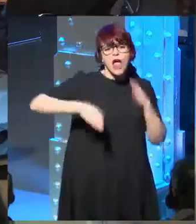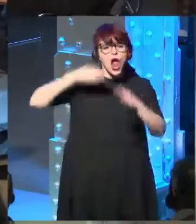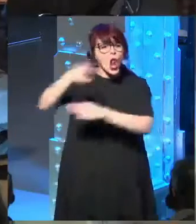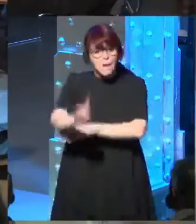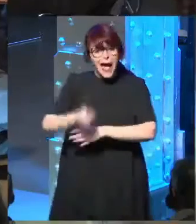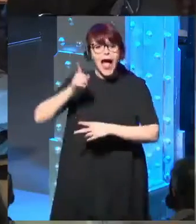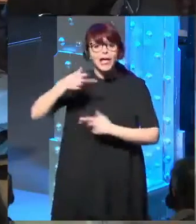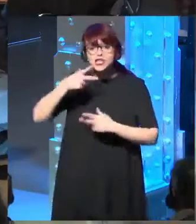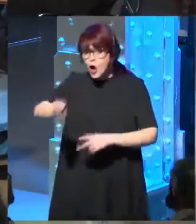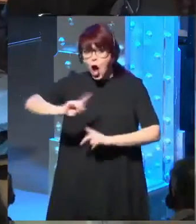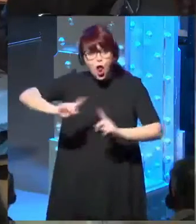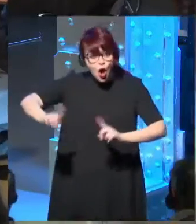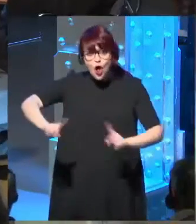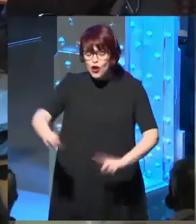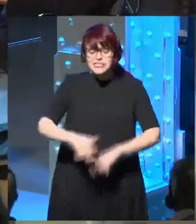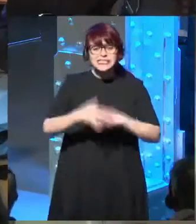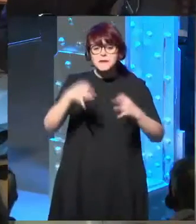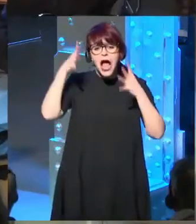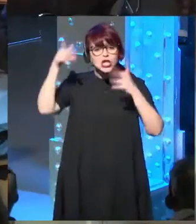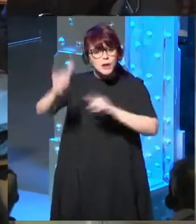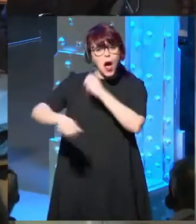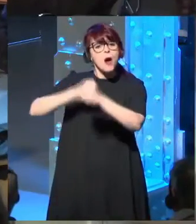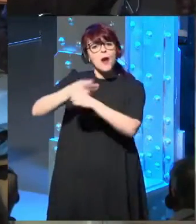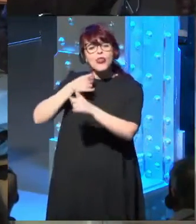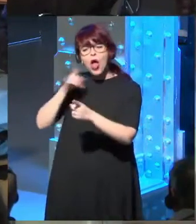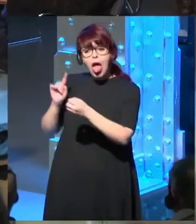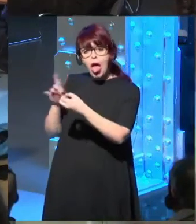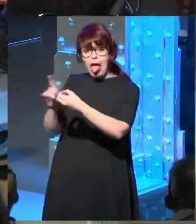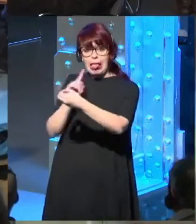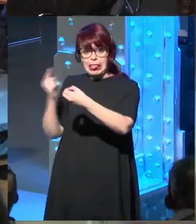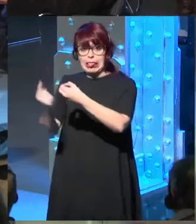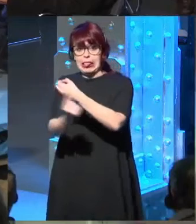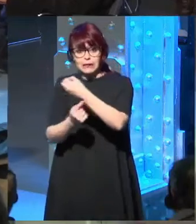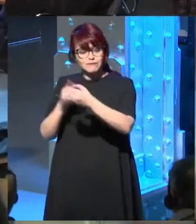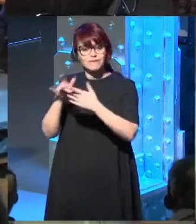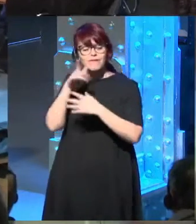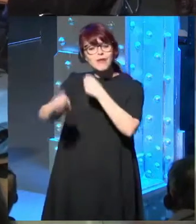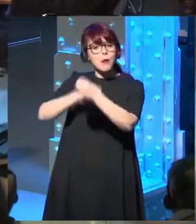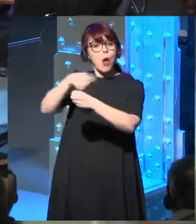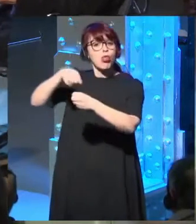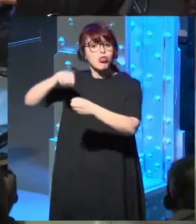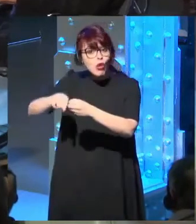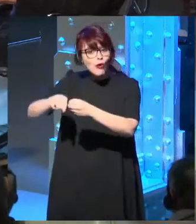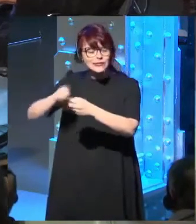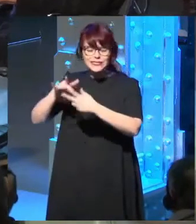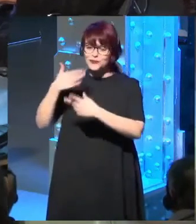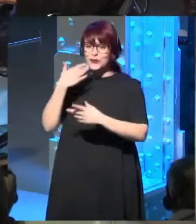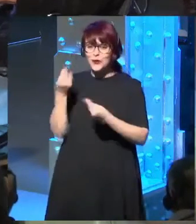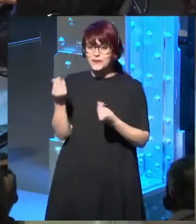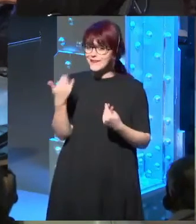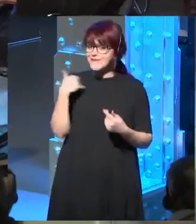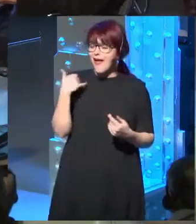vayas, no vayas, no vayas y a todo el mundo le decía no te acerques al pozo, etc. El pozo siempre era, ya estaba